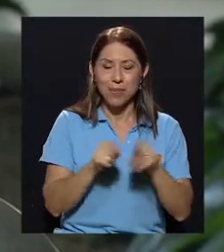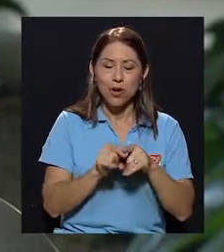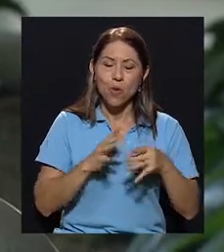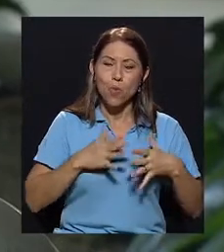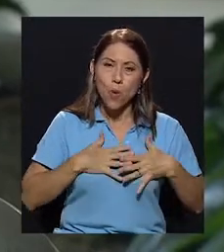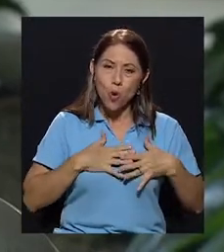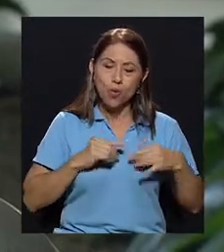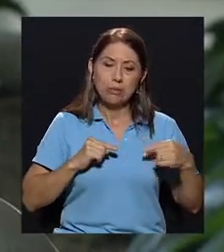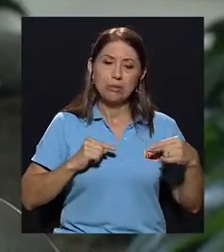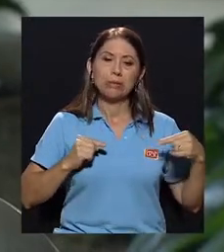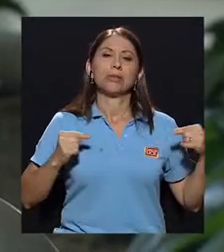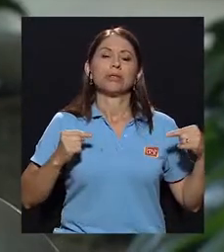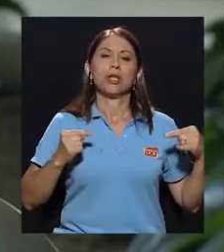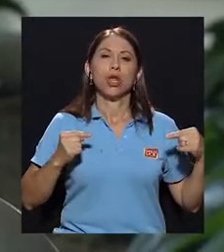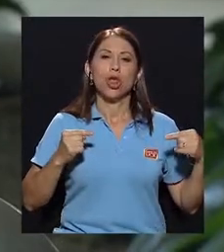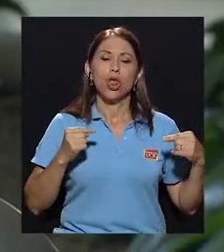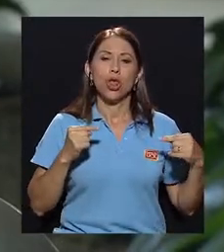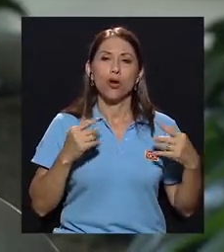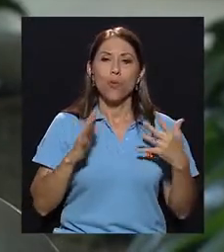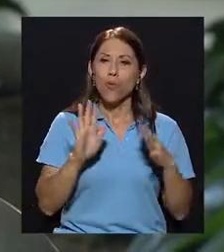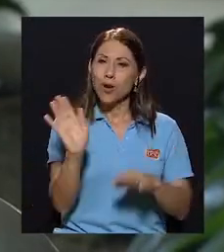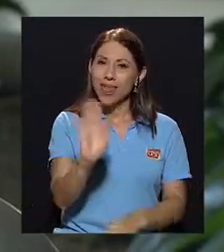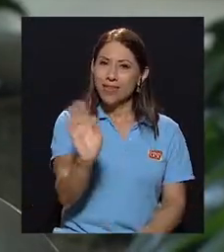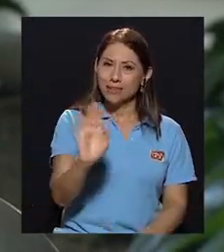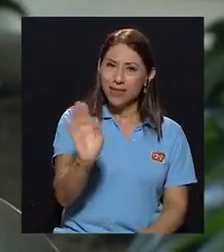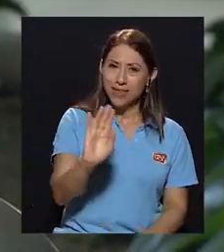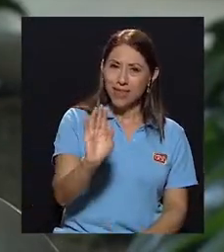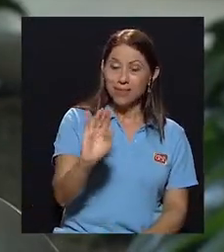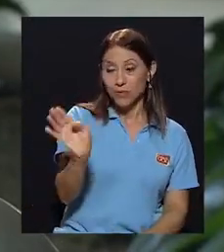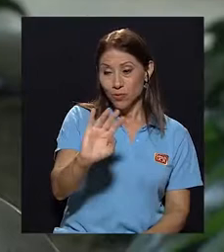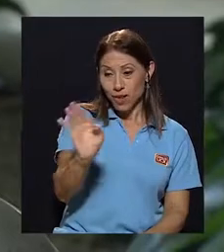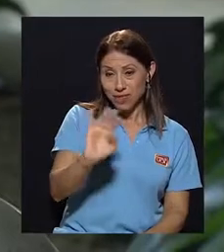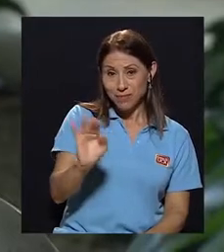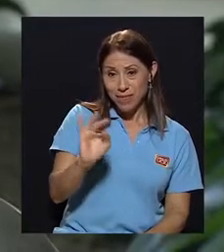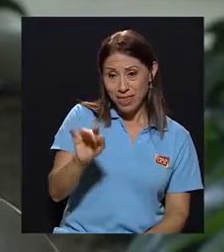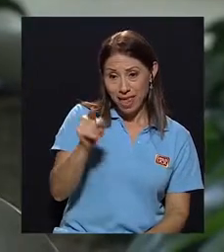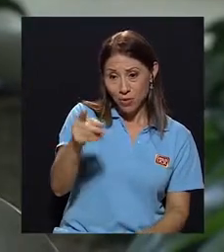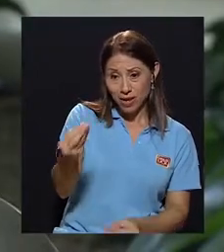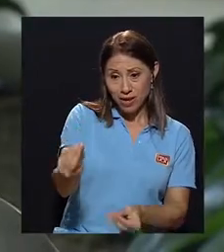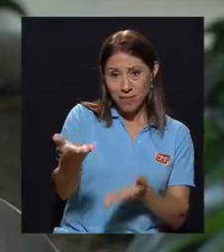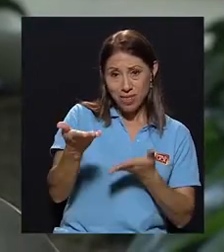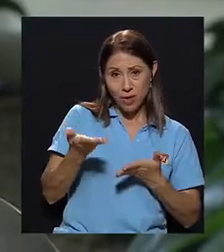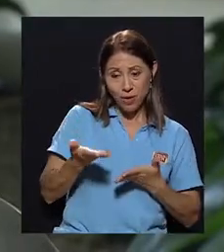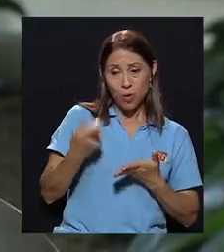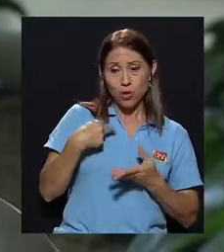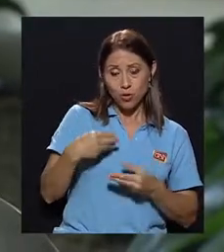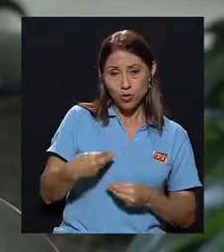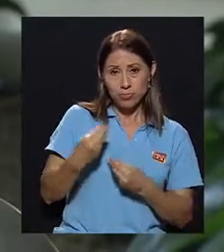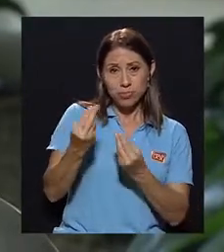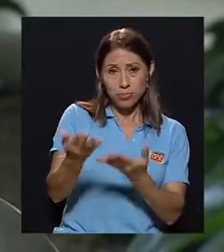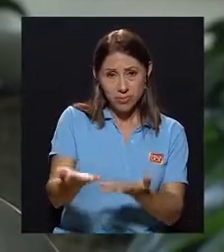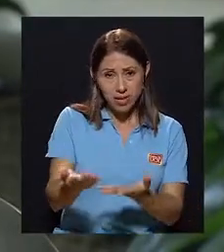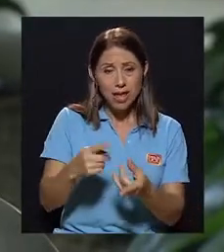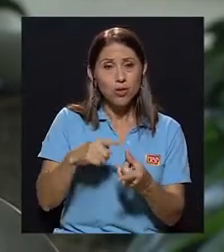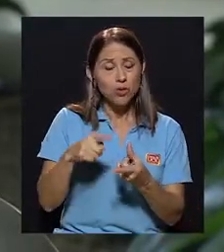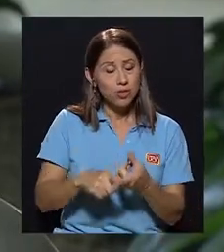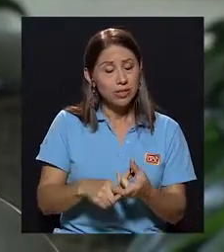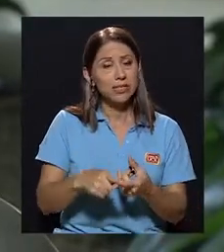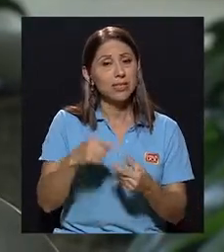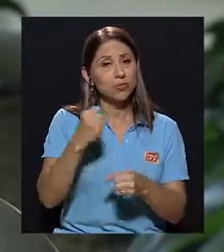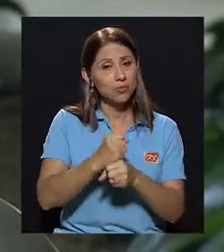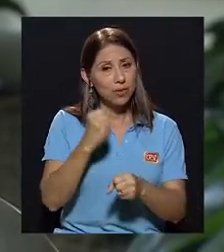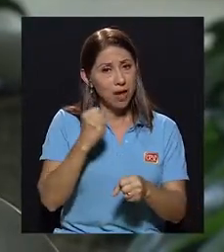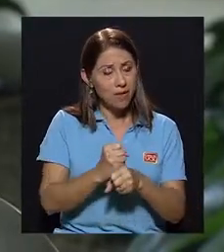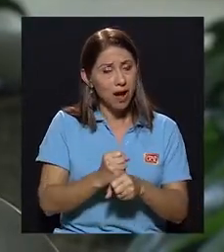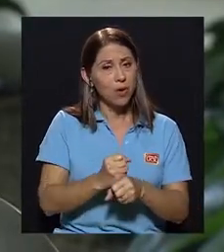lo que el objeto me dejó, de lo que yo deposité en el objeto también. Entonces, todo un duelo, todo un